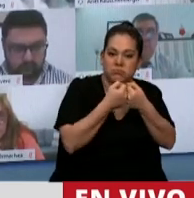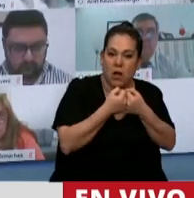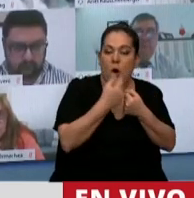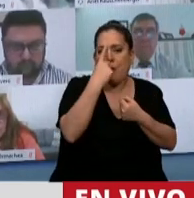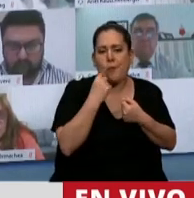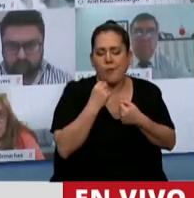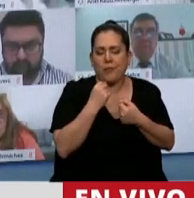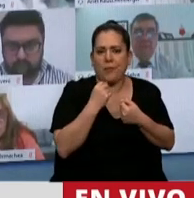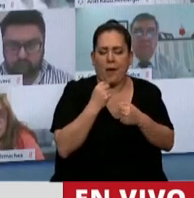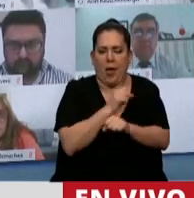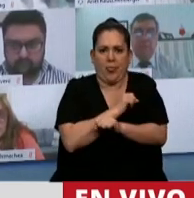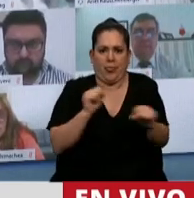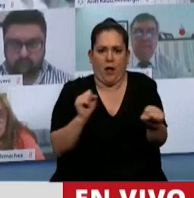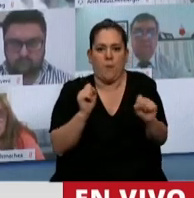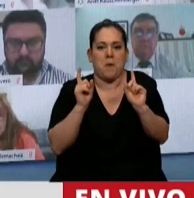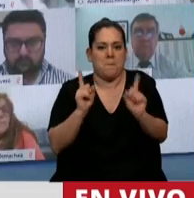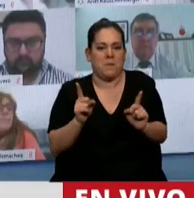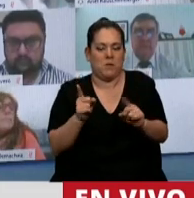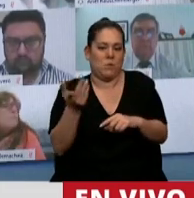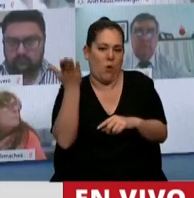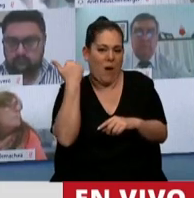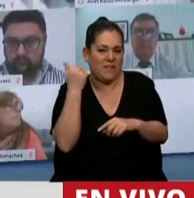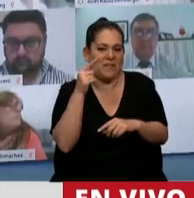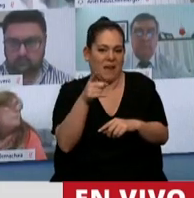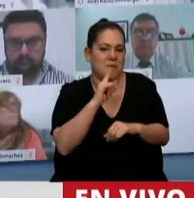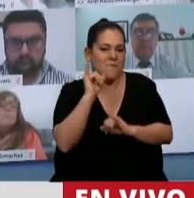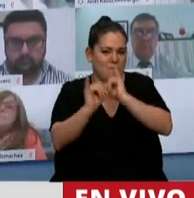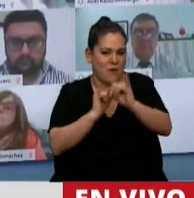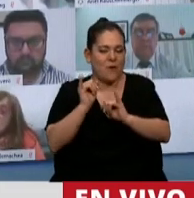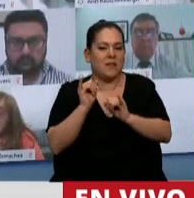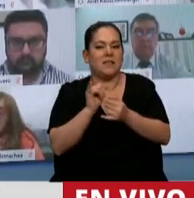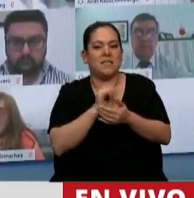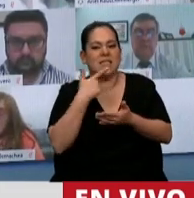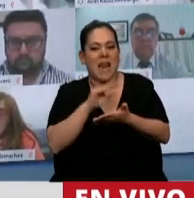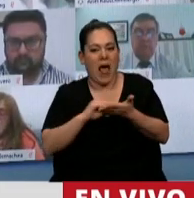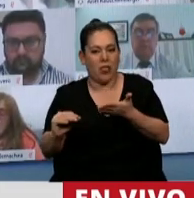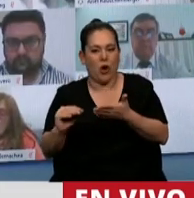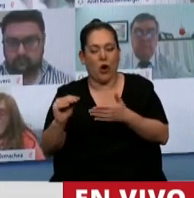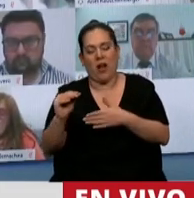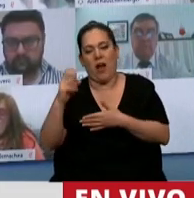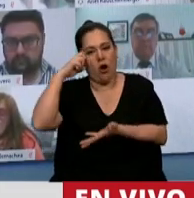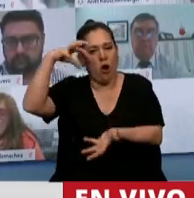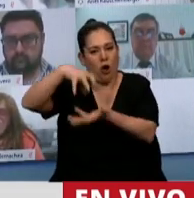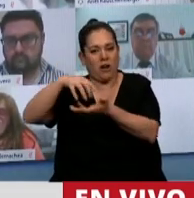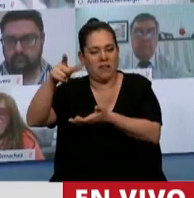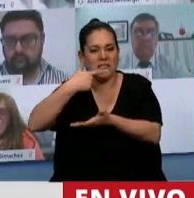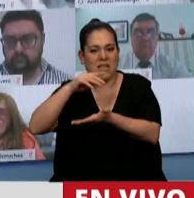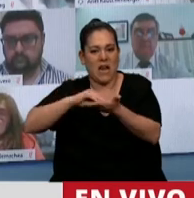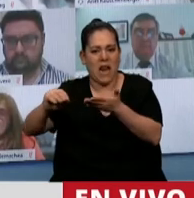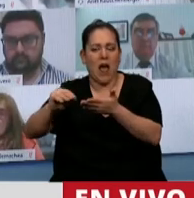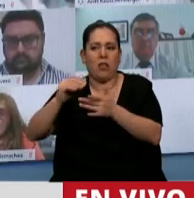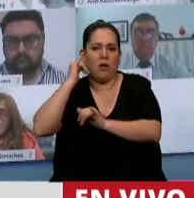día entre años y medianoche, como hicieron en ese festival que recién evocaba con la senadora Zagnum a la un y pico de la mañana, que le